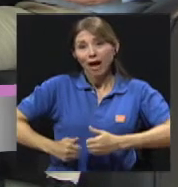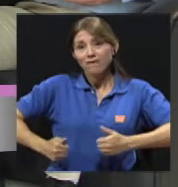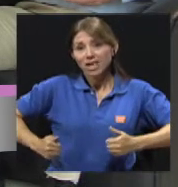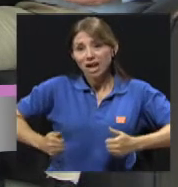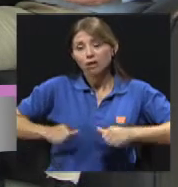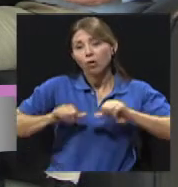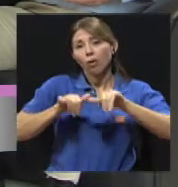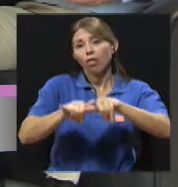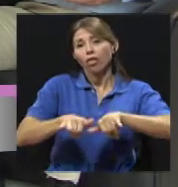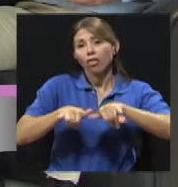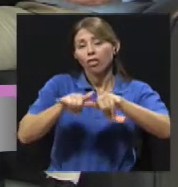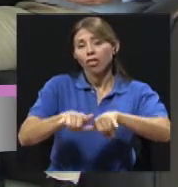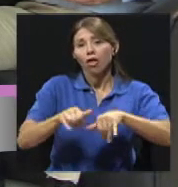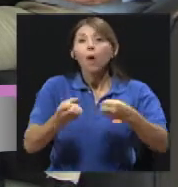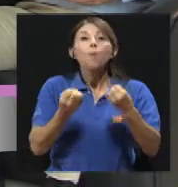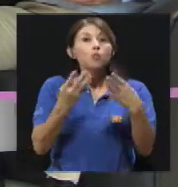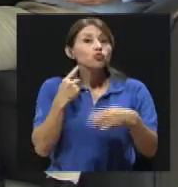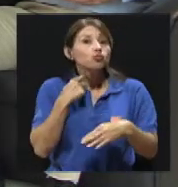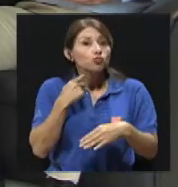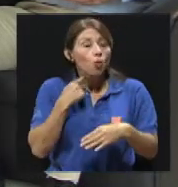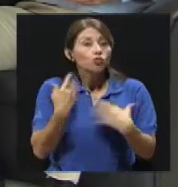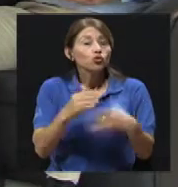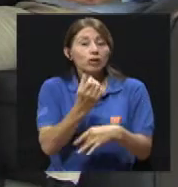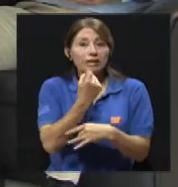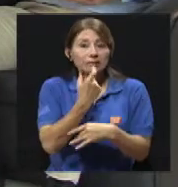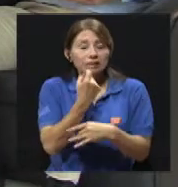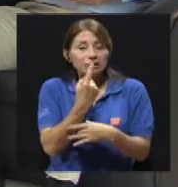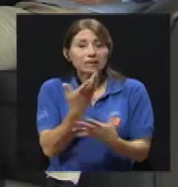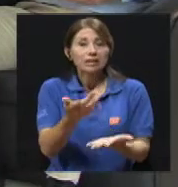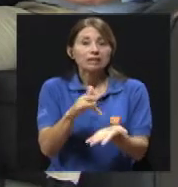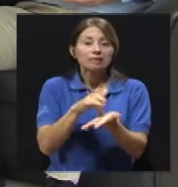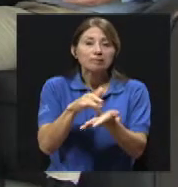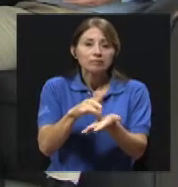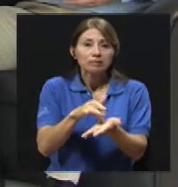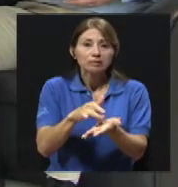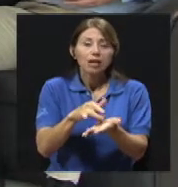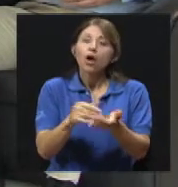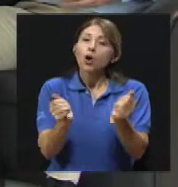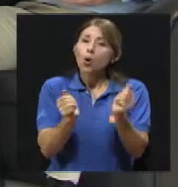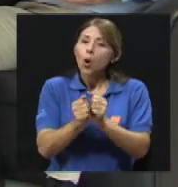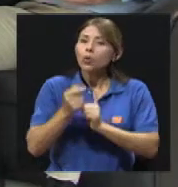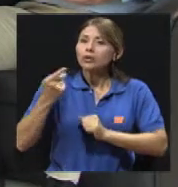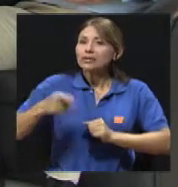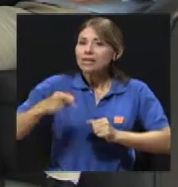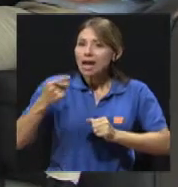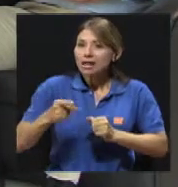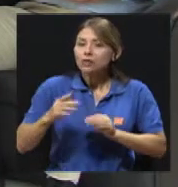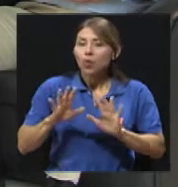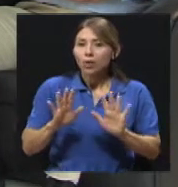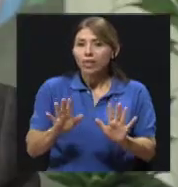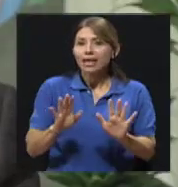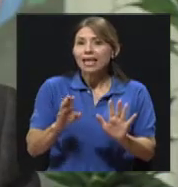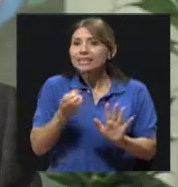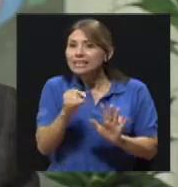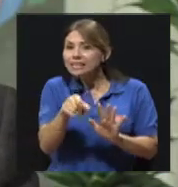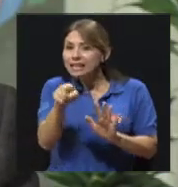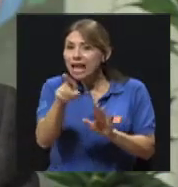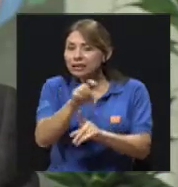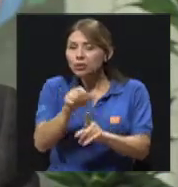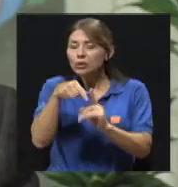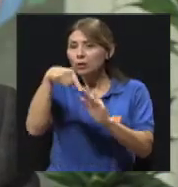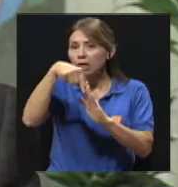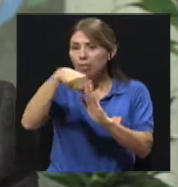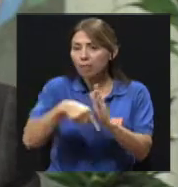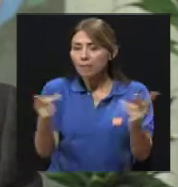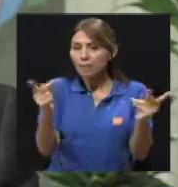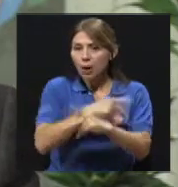asistencia general del paciente, y con el riesgo de que si se agrava el